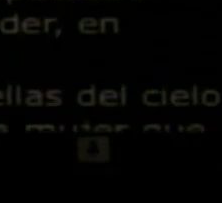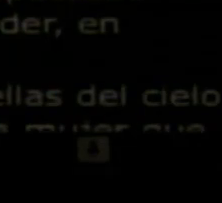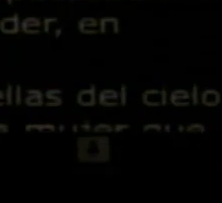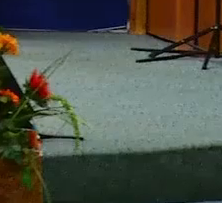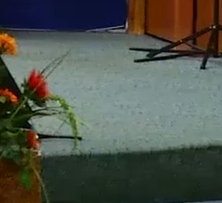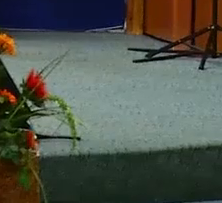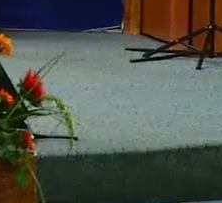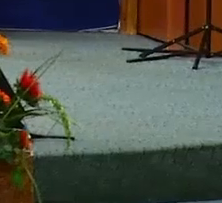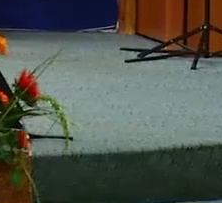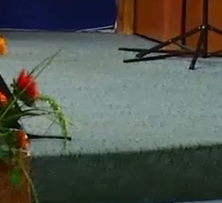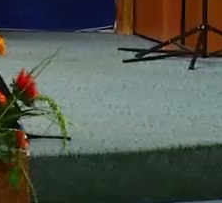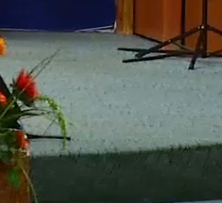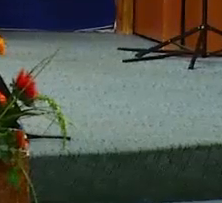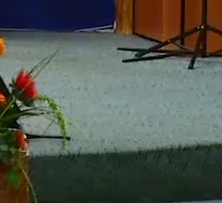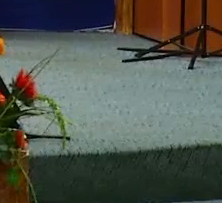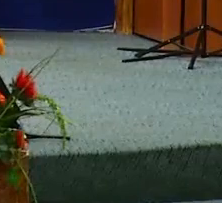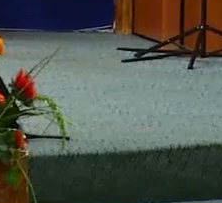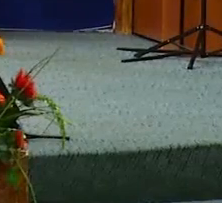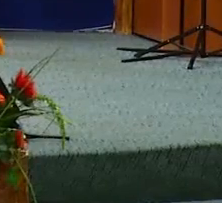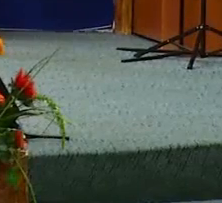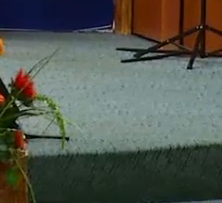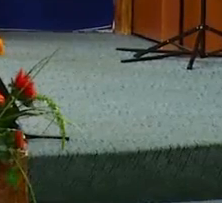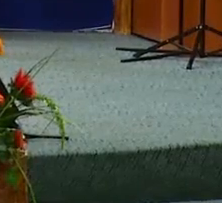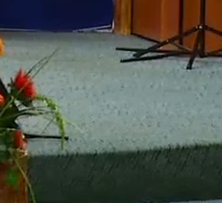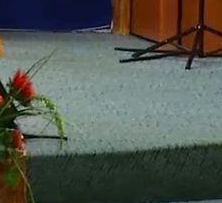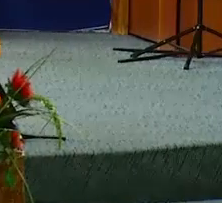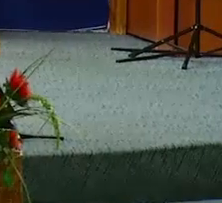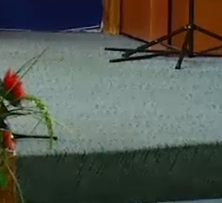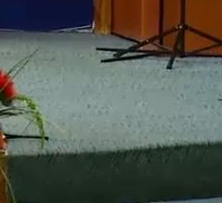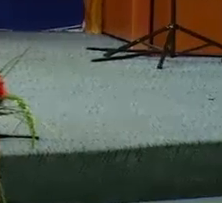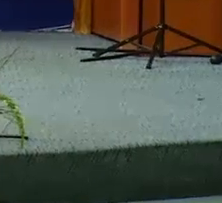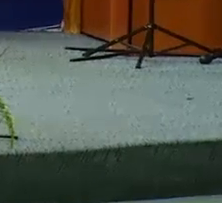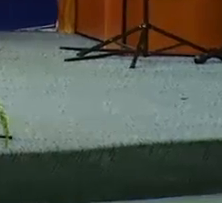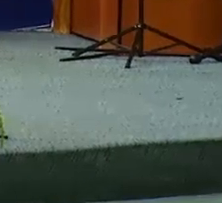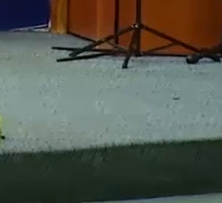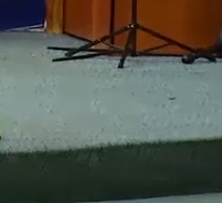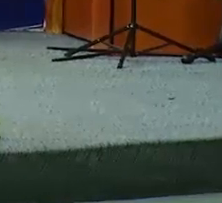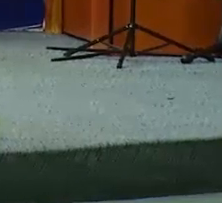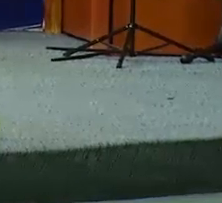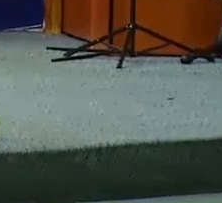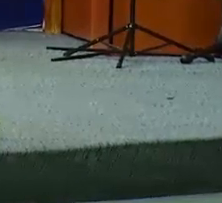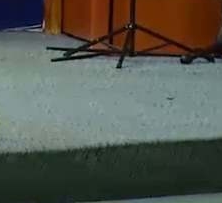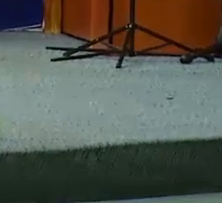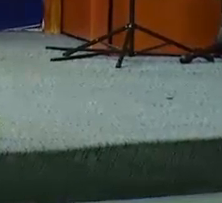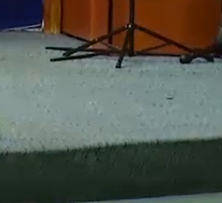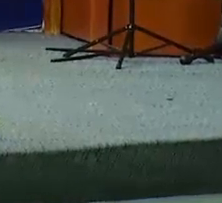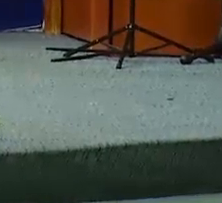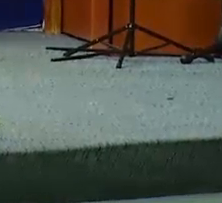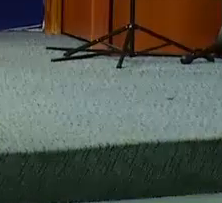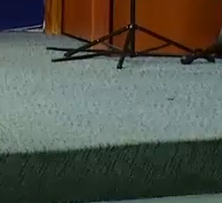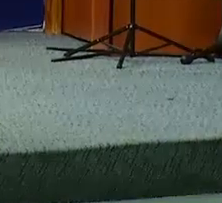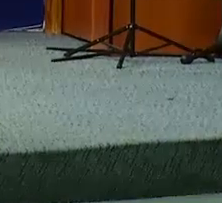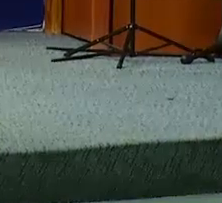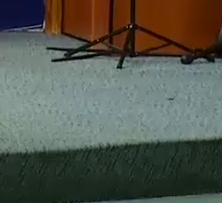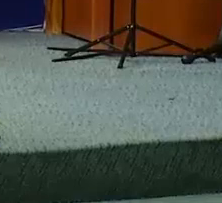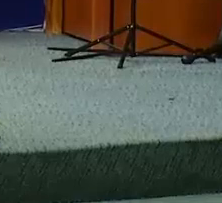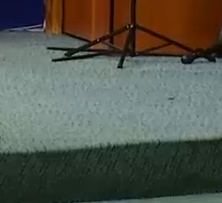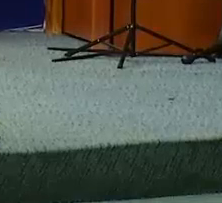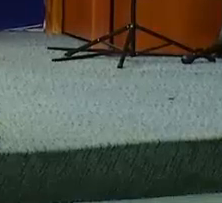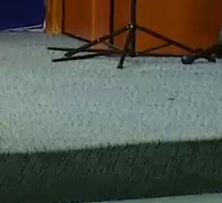Porque esa mujer Llamada iglesia En una gran parte Cayó en apostasía Y se quedó A la tribulación